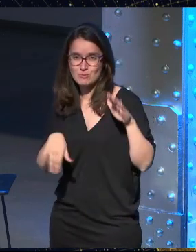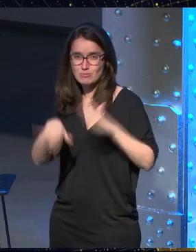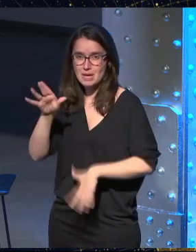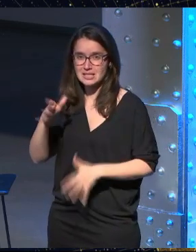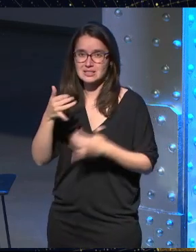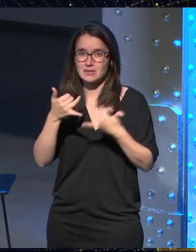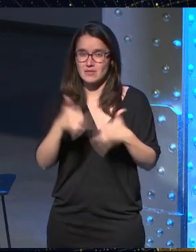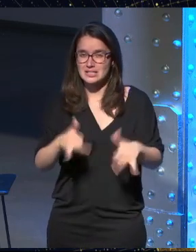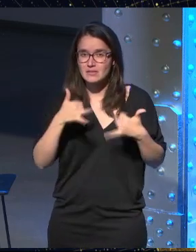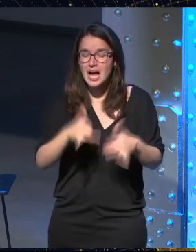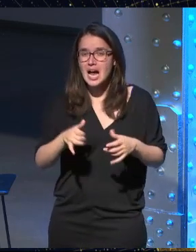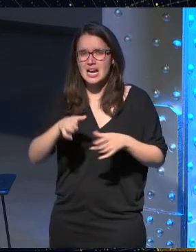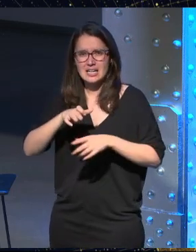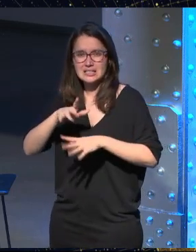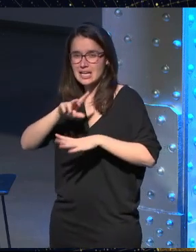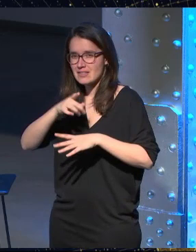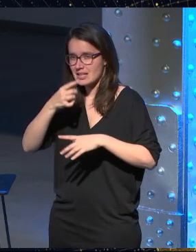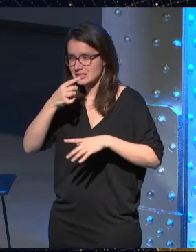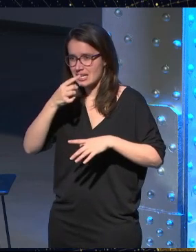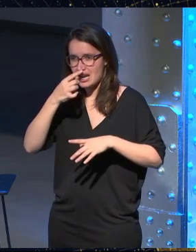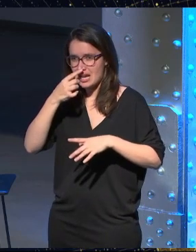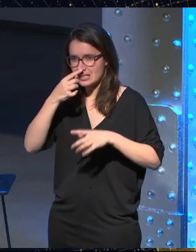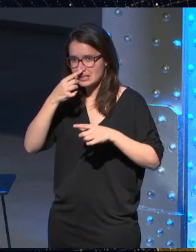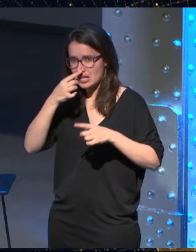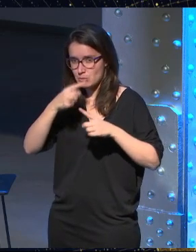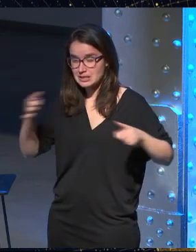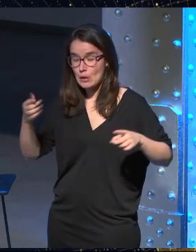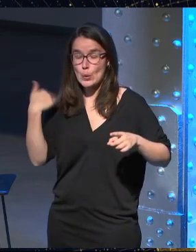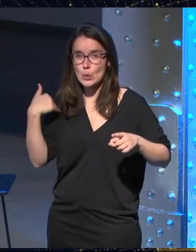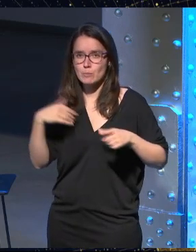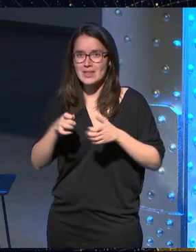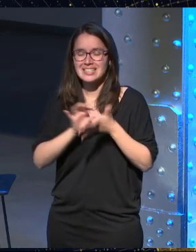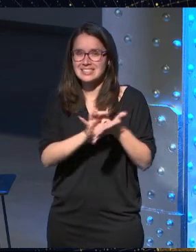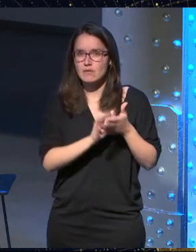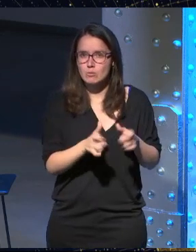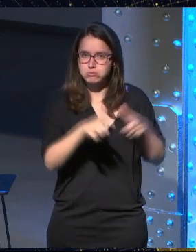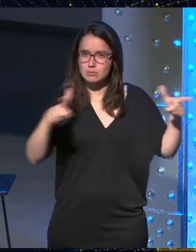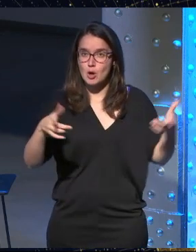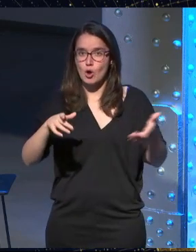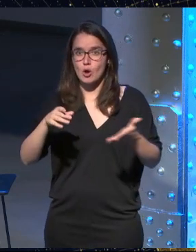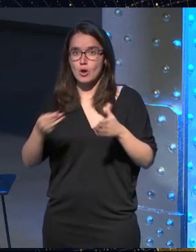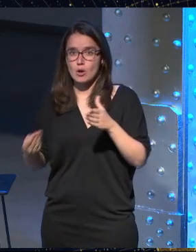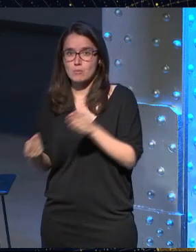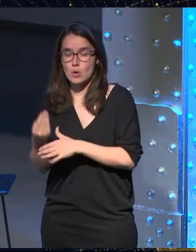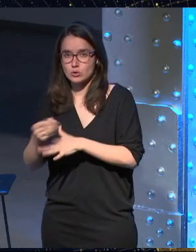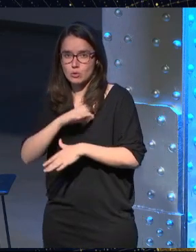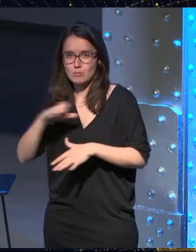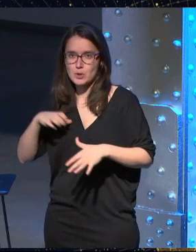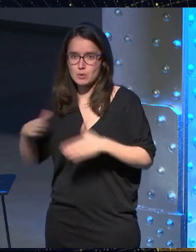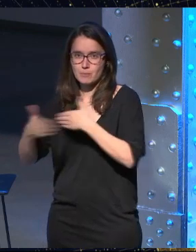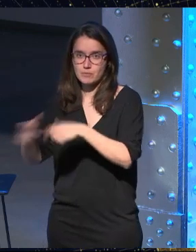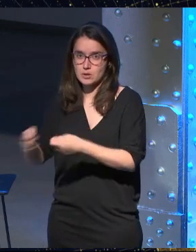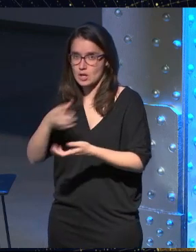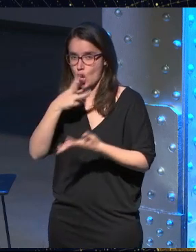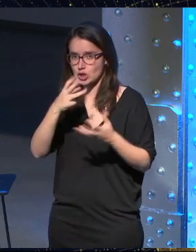festivales hemos crecido desde el año pasado sobre todo en la parte de servicios obviamente no en la de producto propio que por eso cerramos el 80